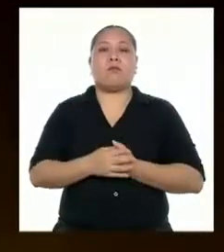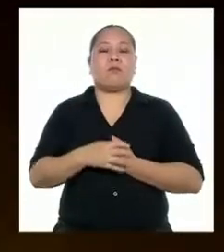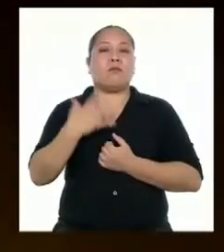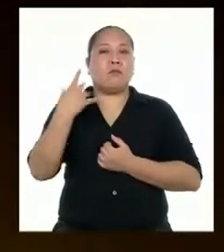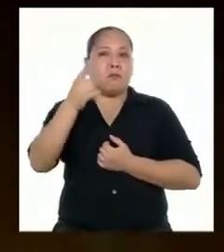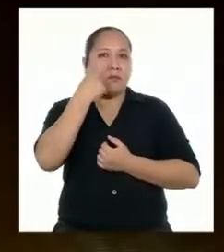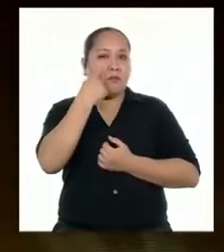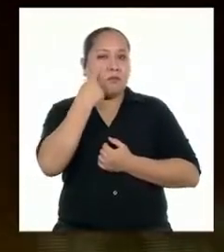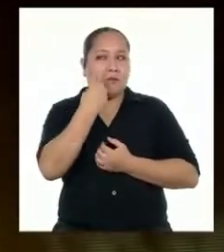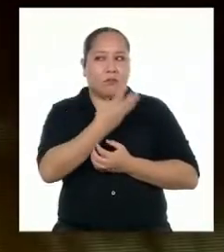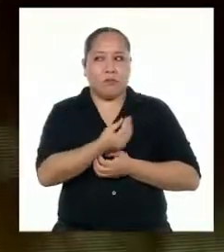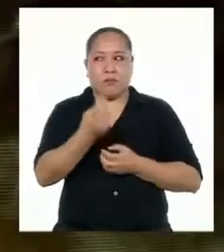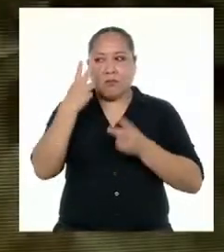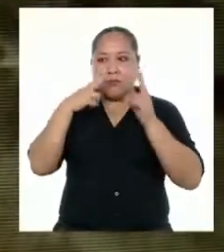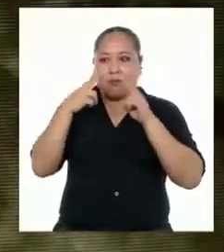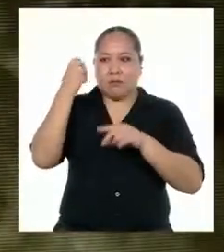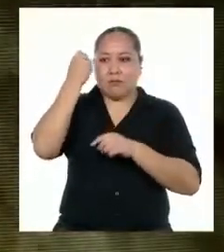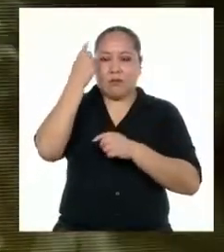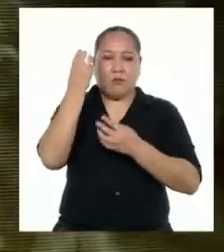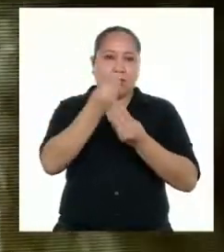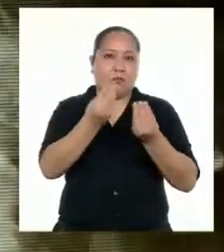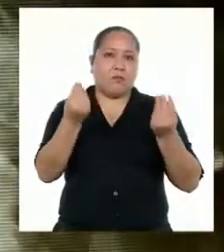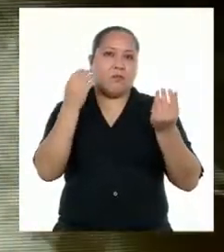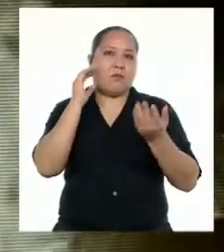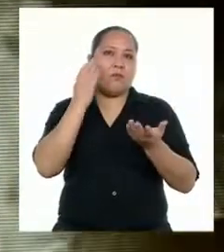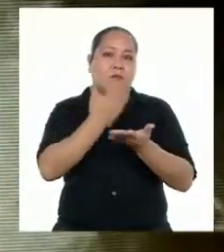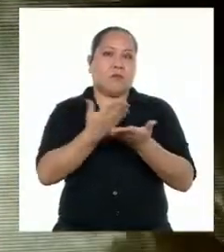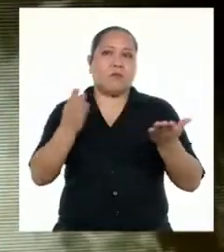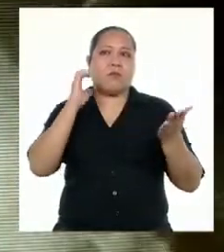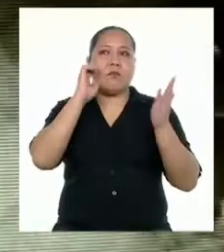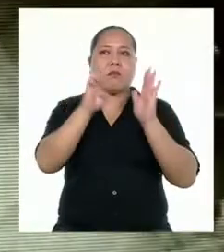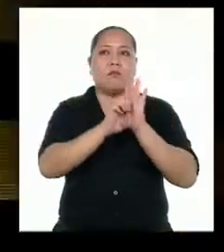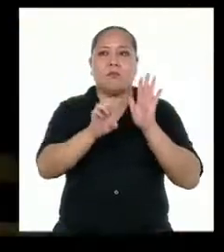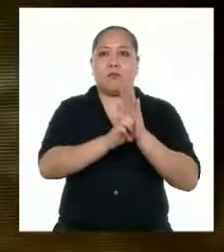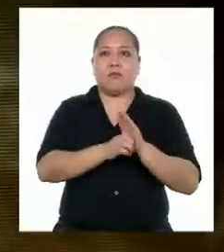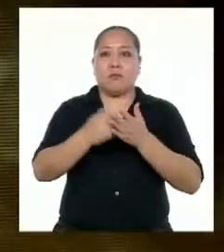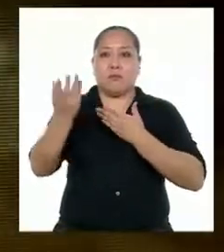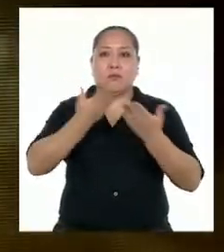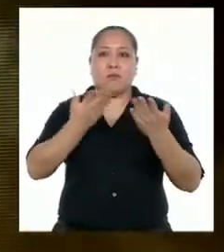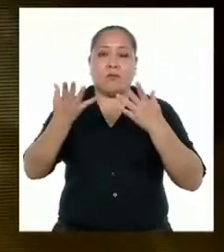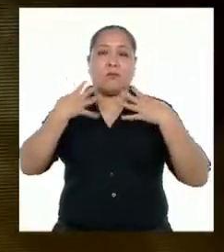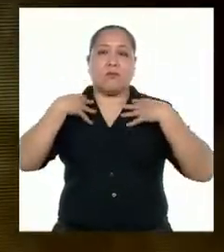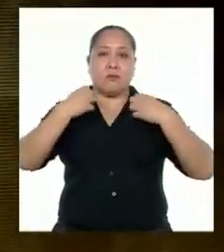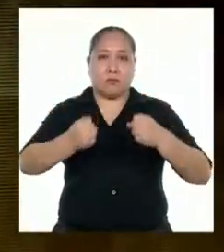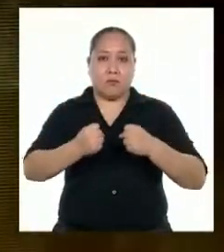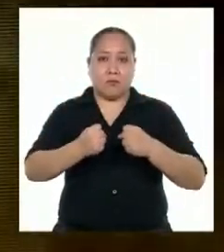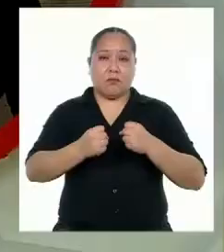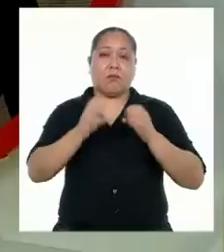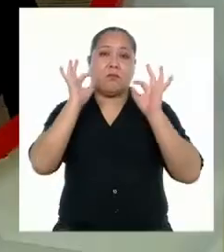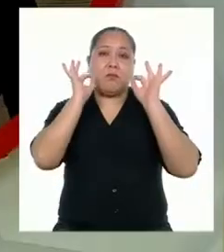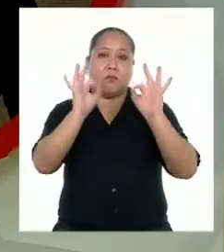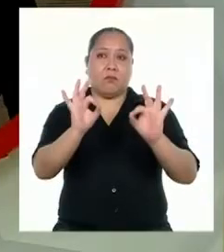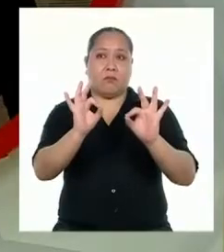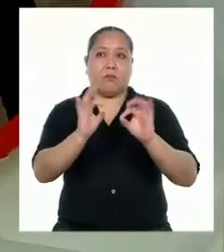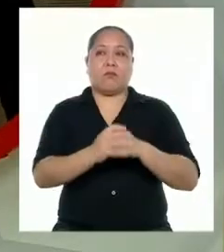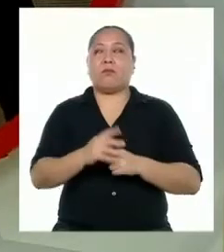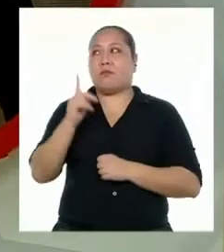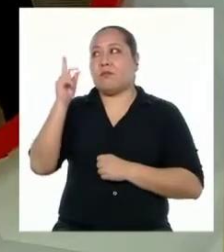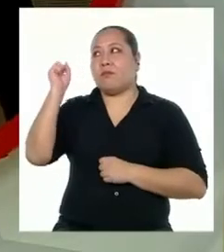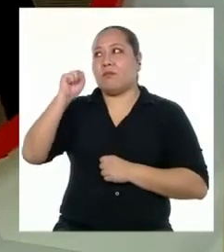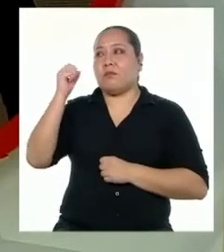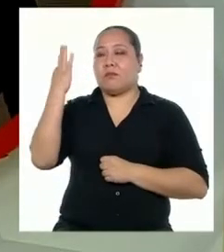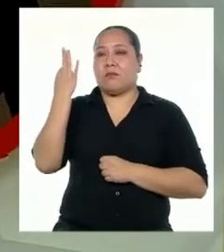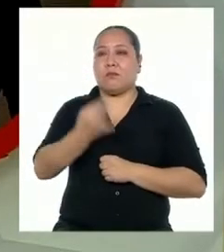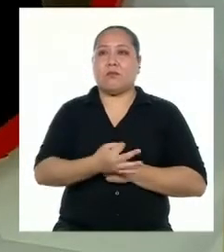conscientes de muchas cosas. Por ejemplo, lo necesario es que los servicios de salud sean de calidad. Eso es verdad.